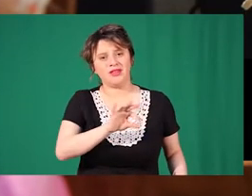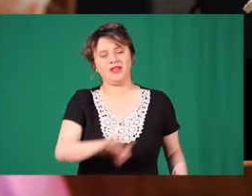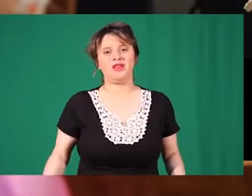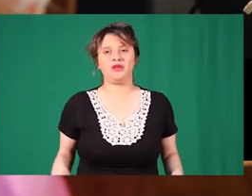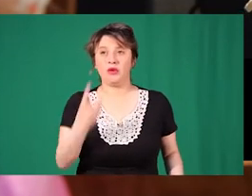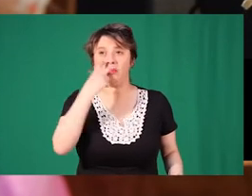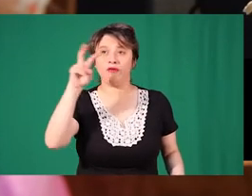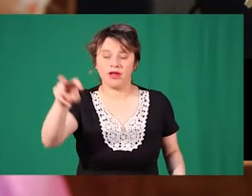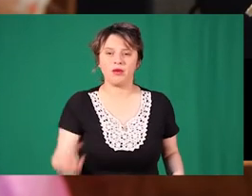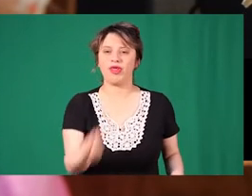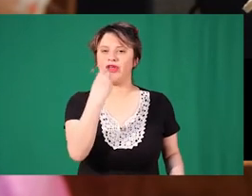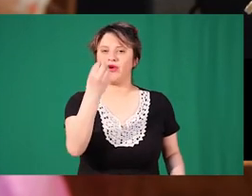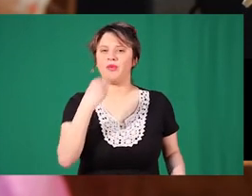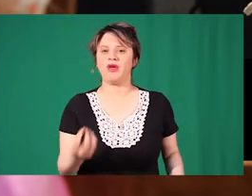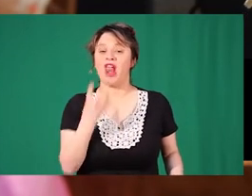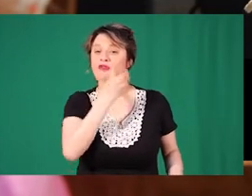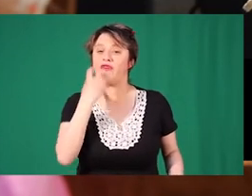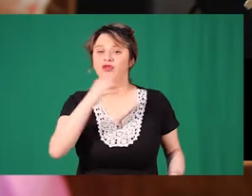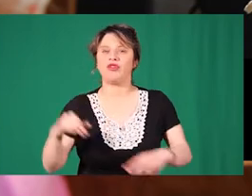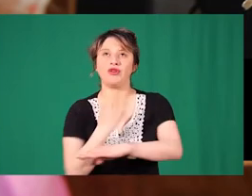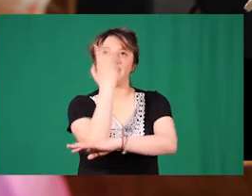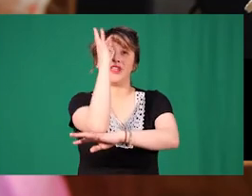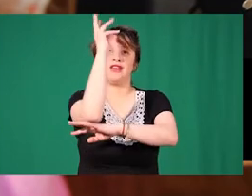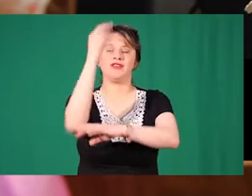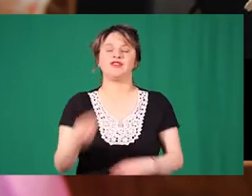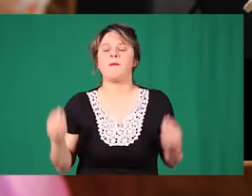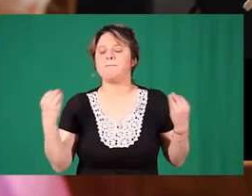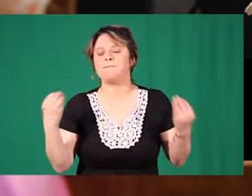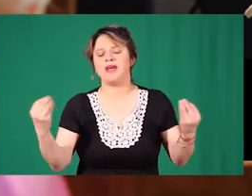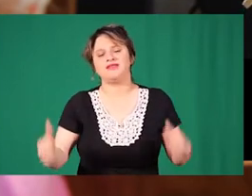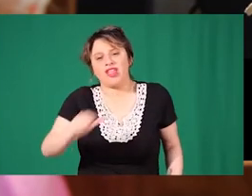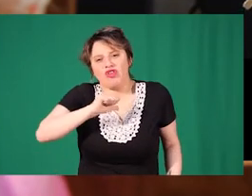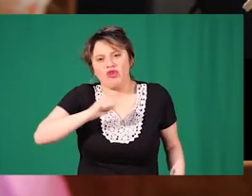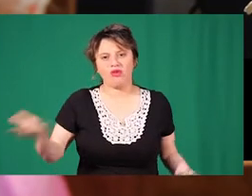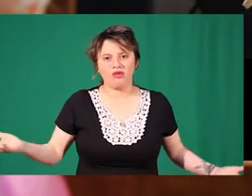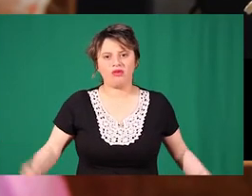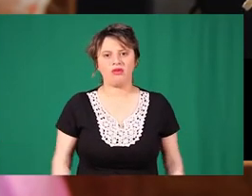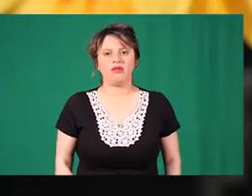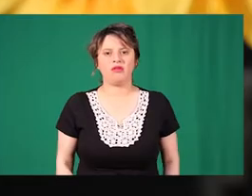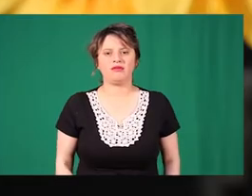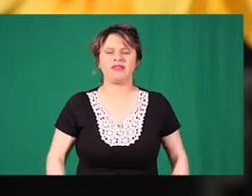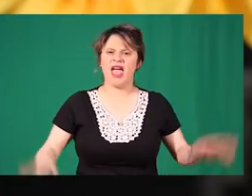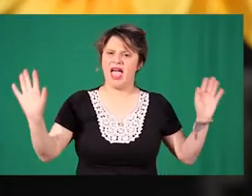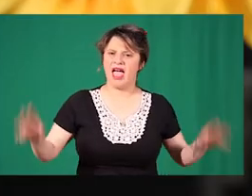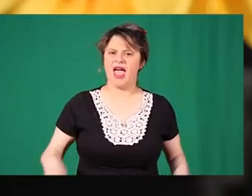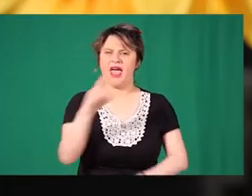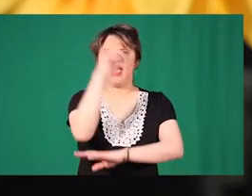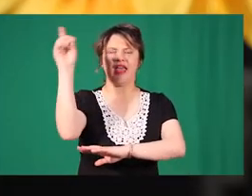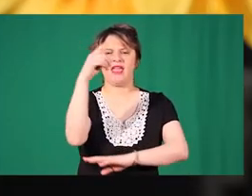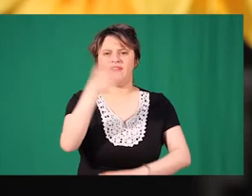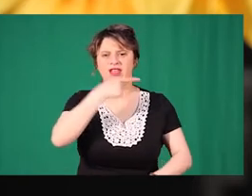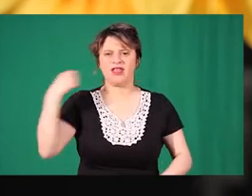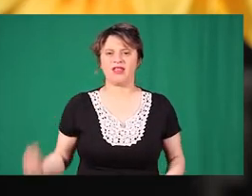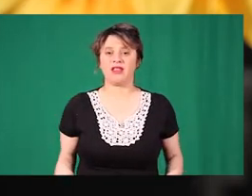¿No ves que puedes comer el fruto de los árboles Que son más sabrosos que yo? ¡Ay, abejita!